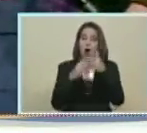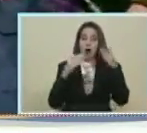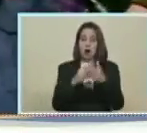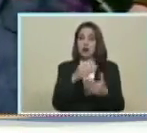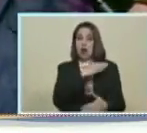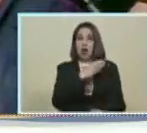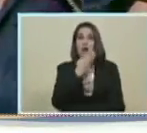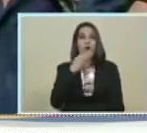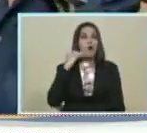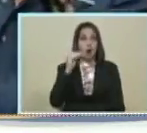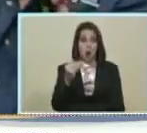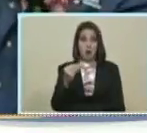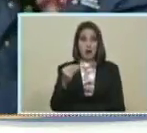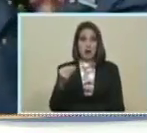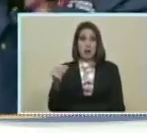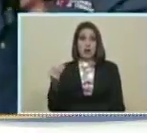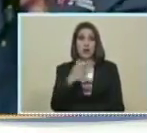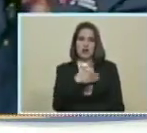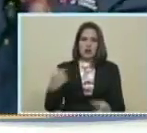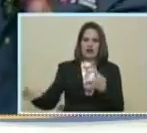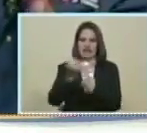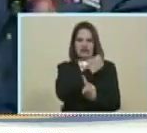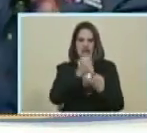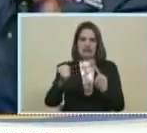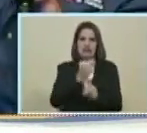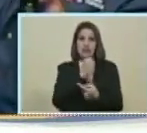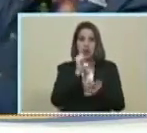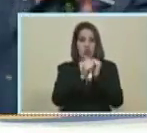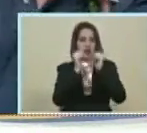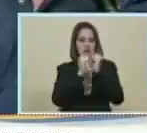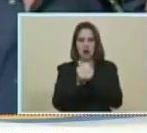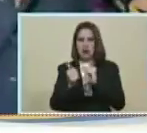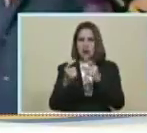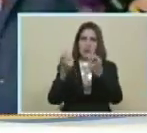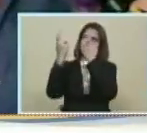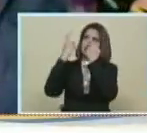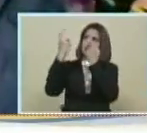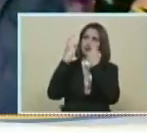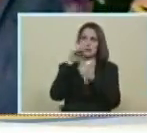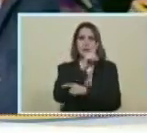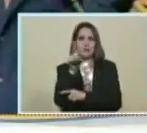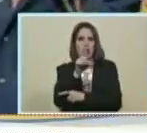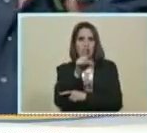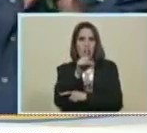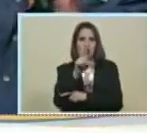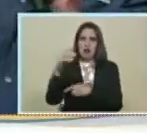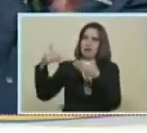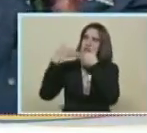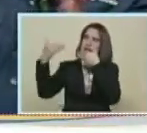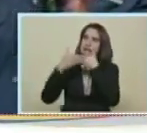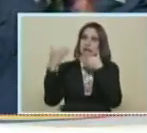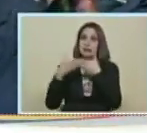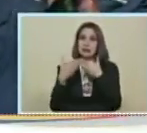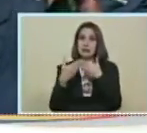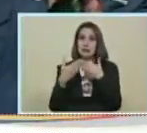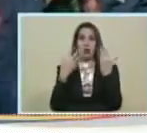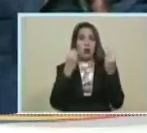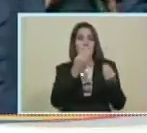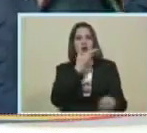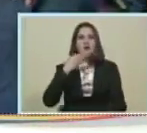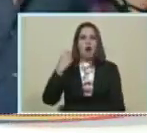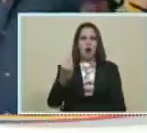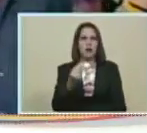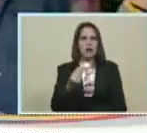Están intentando Que nuestros atletas No se puedan formar Están intentando Que nuestra